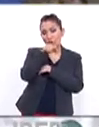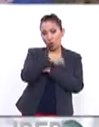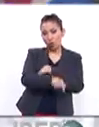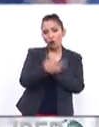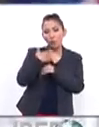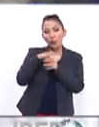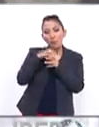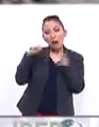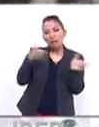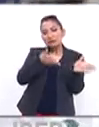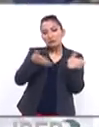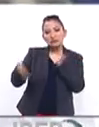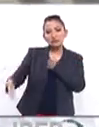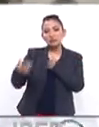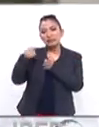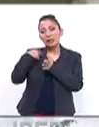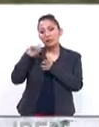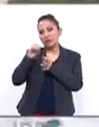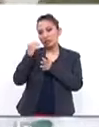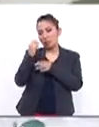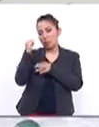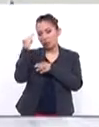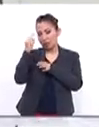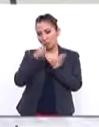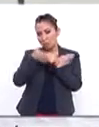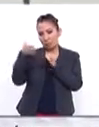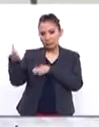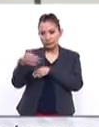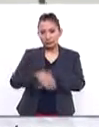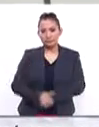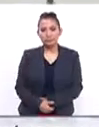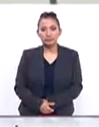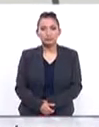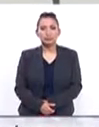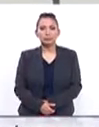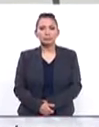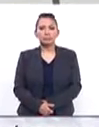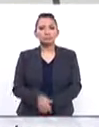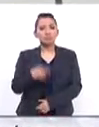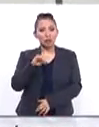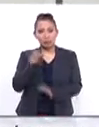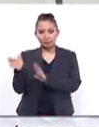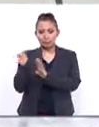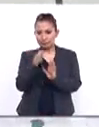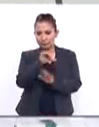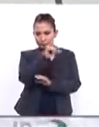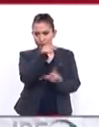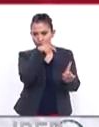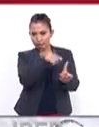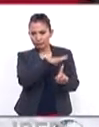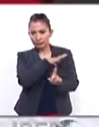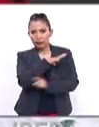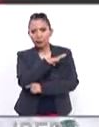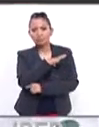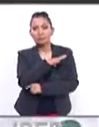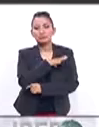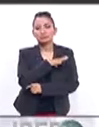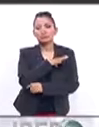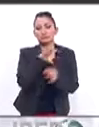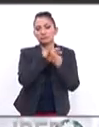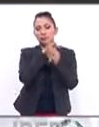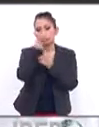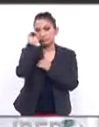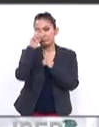una ampliación del plazo más allá del 29 de marzo. Claro, pero del otro lado de la moneda está precisamente la